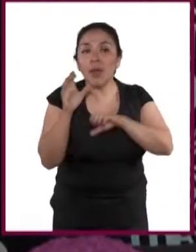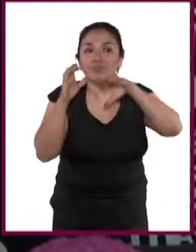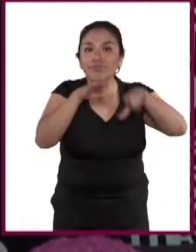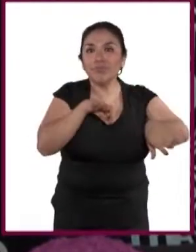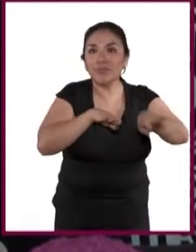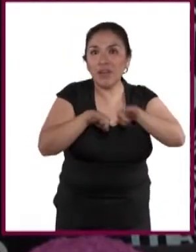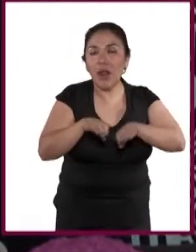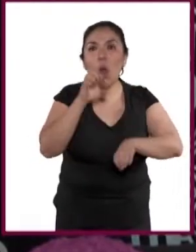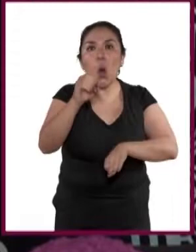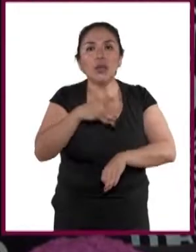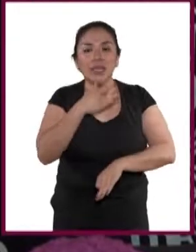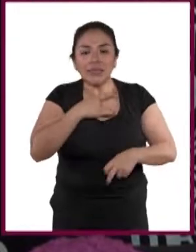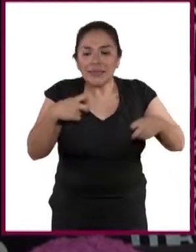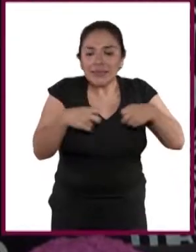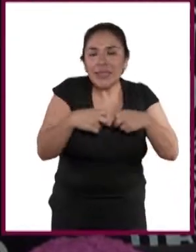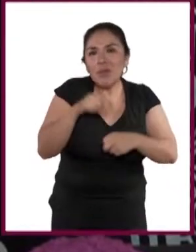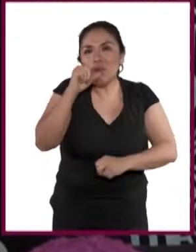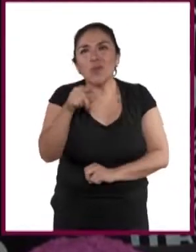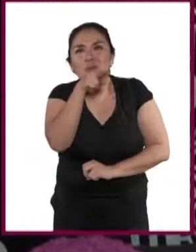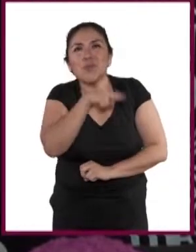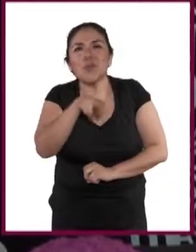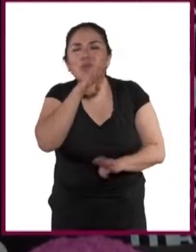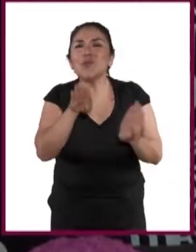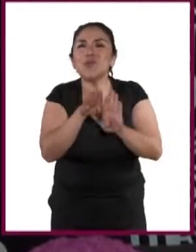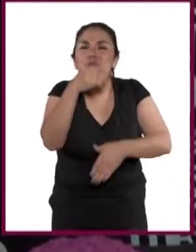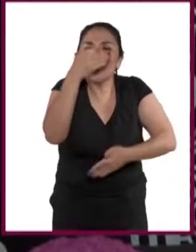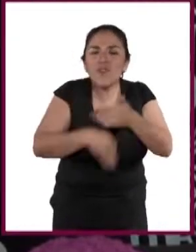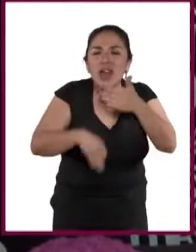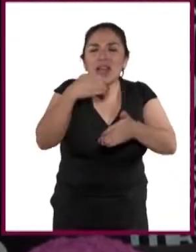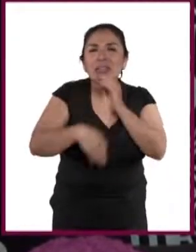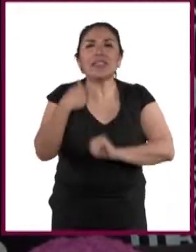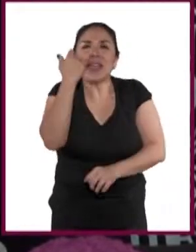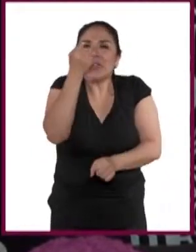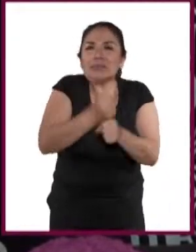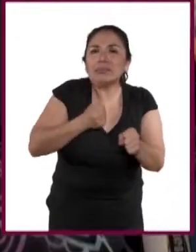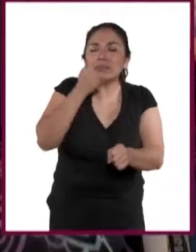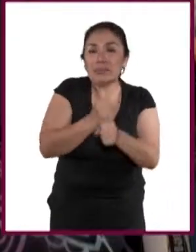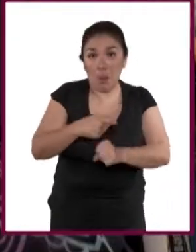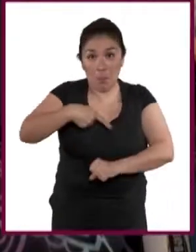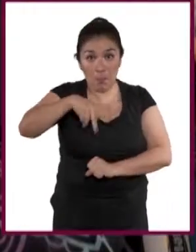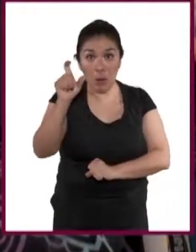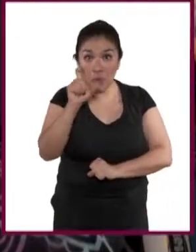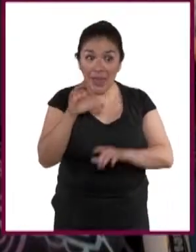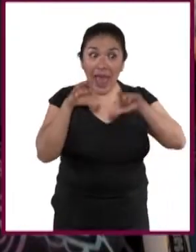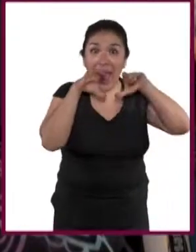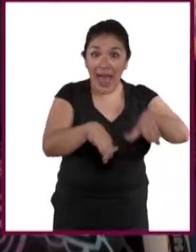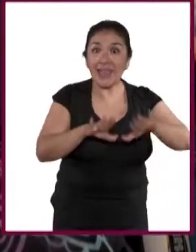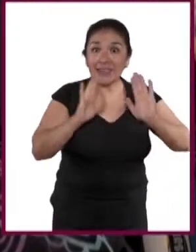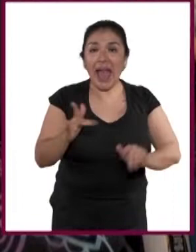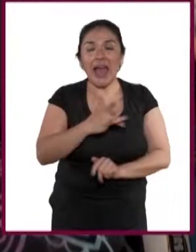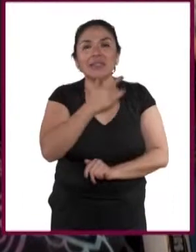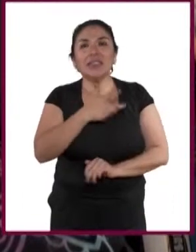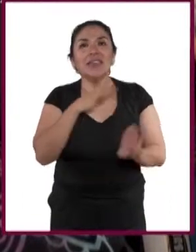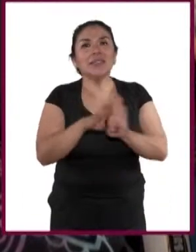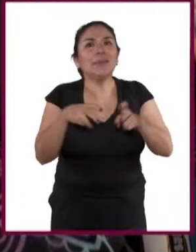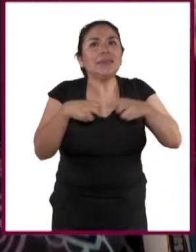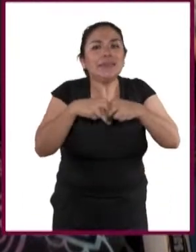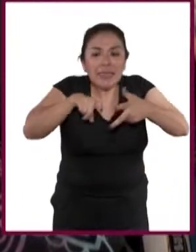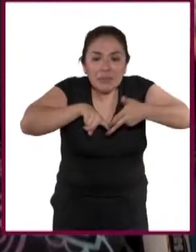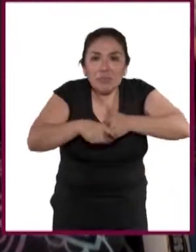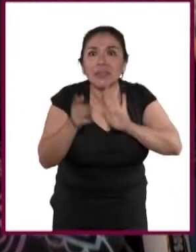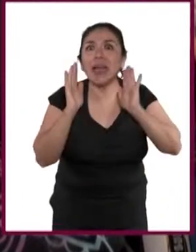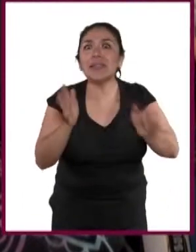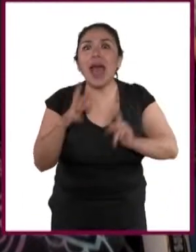Quizás sientas un poco de ansiedad y preocupación por no conseguirlo en los primeros intentos. Y quizás cuando lo tengas, también sientas estrés de